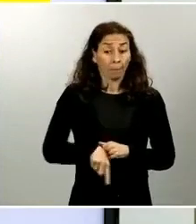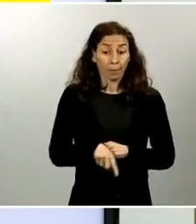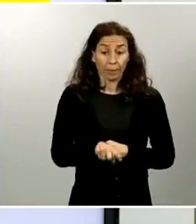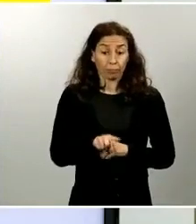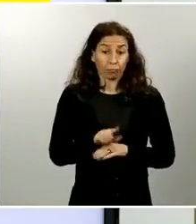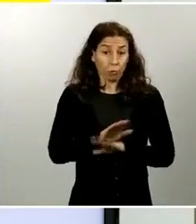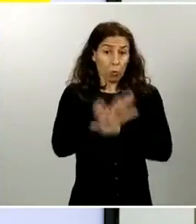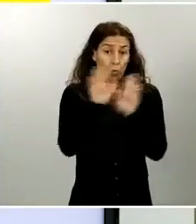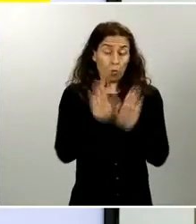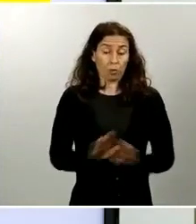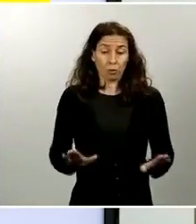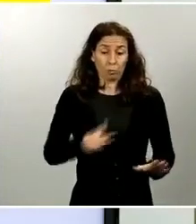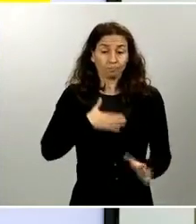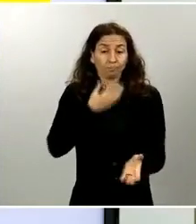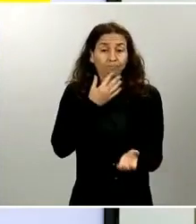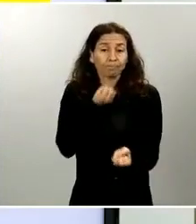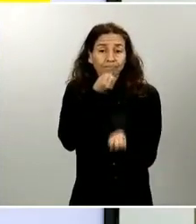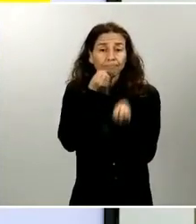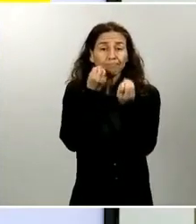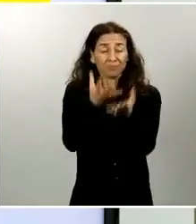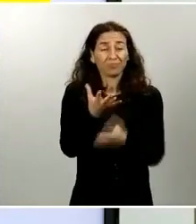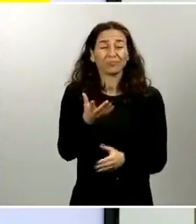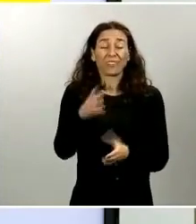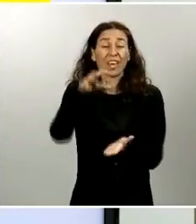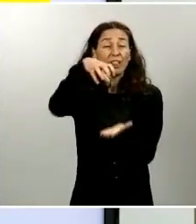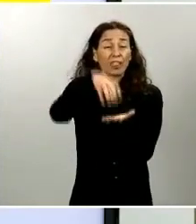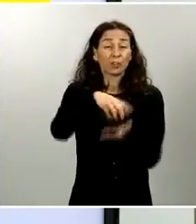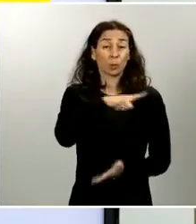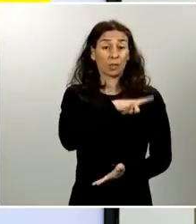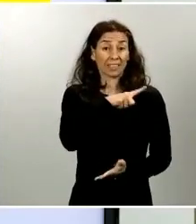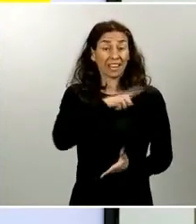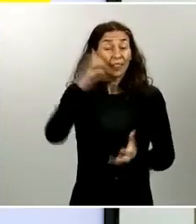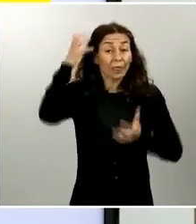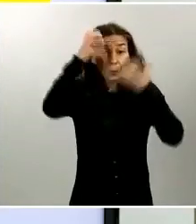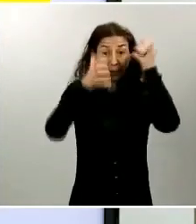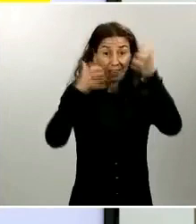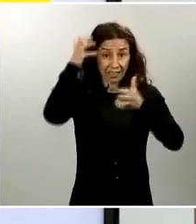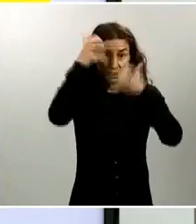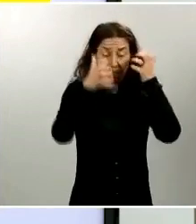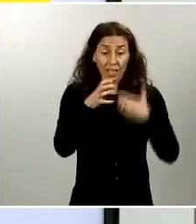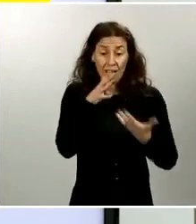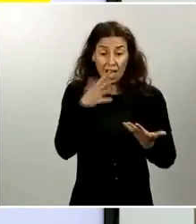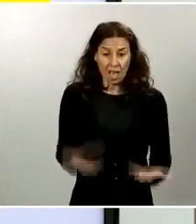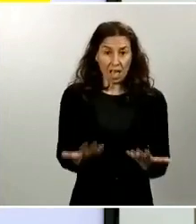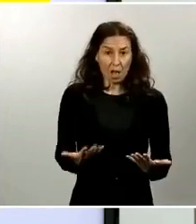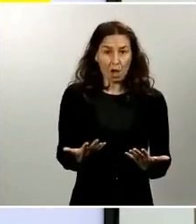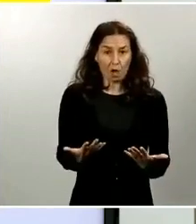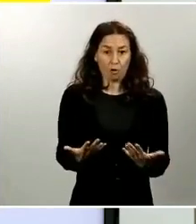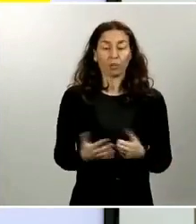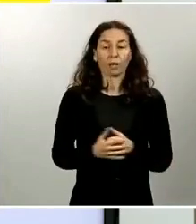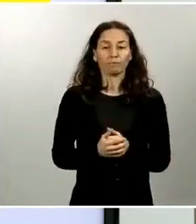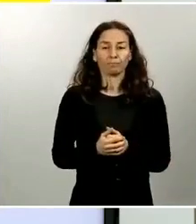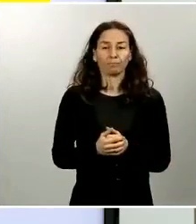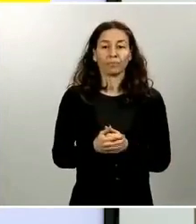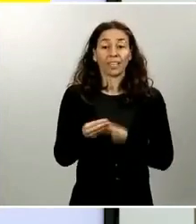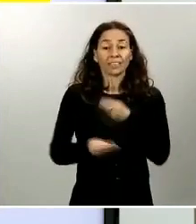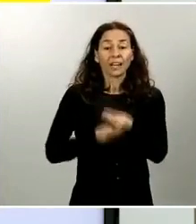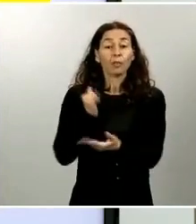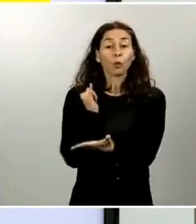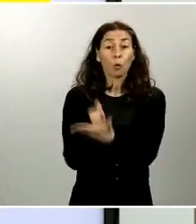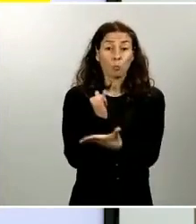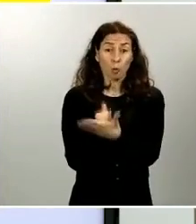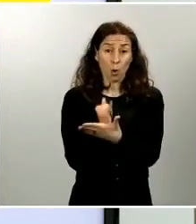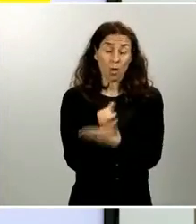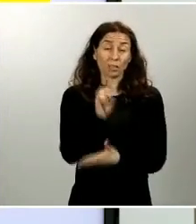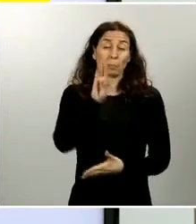quería comentar que el Centro Militar de Veterinaria está completando la certificación para realizar pruebas PCR para